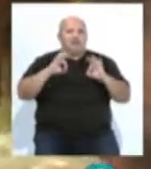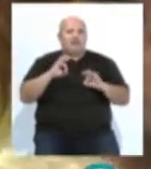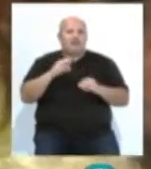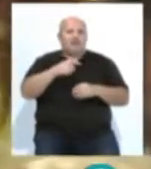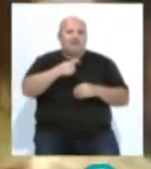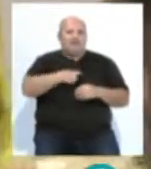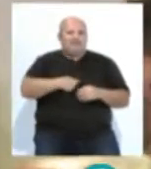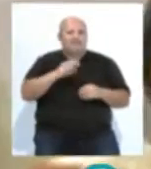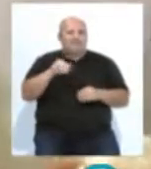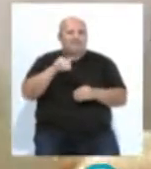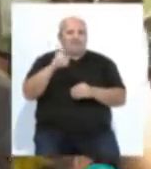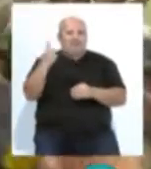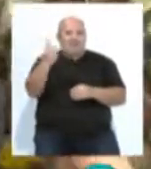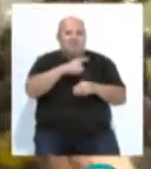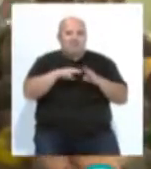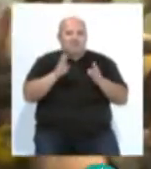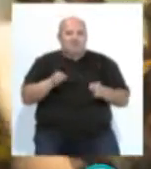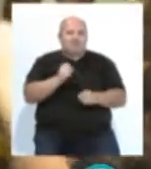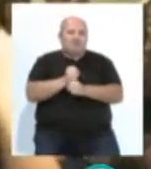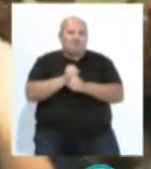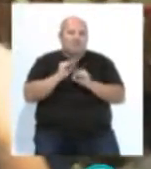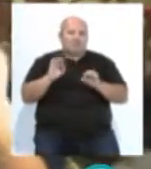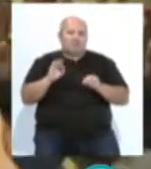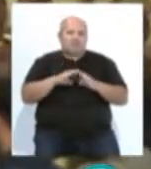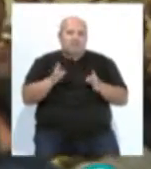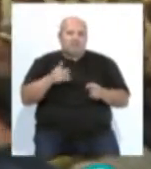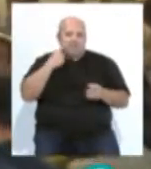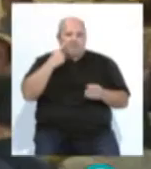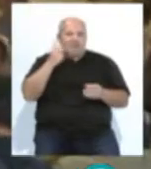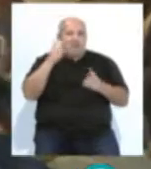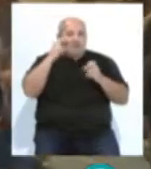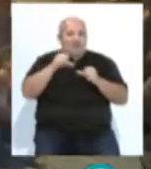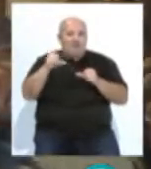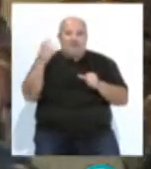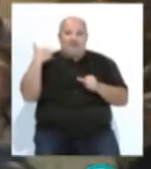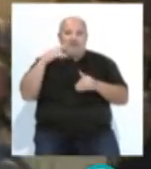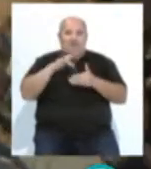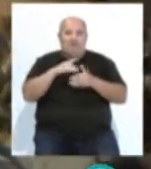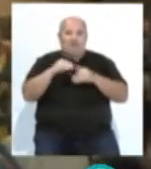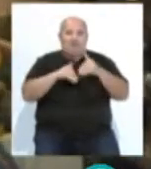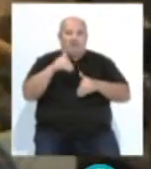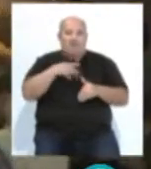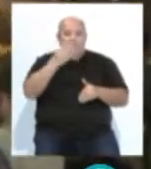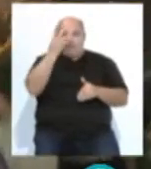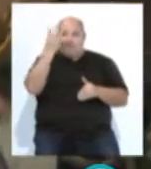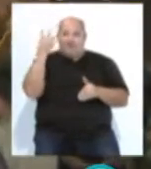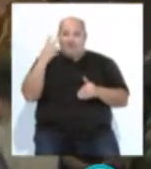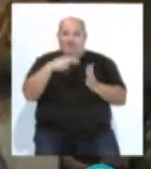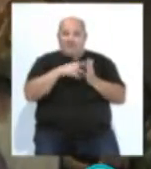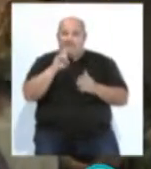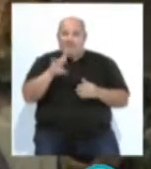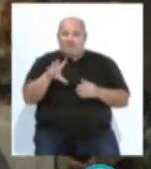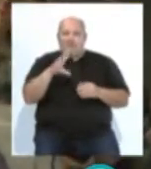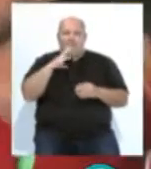los apoderados e interventores por su trabajo a pie de urna. Para recordar que en las anteriores elecciones municipales de 2015